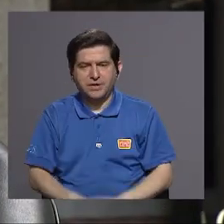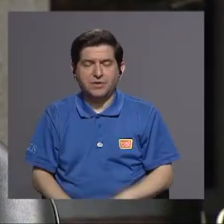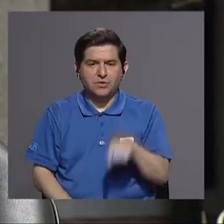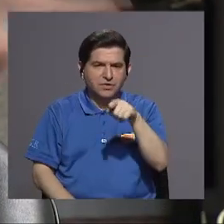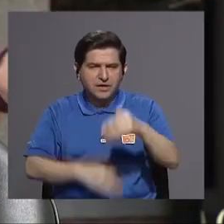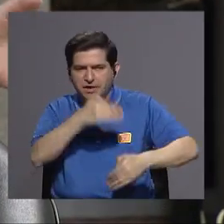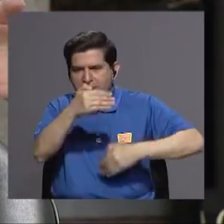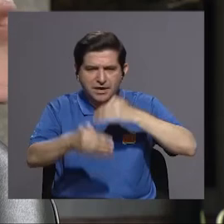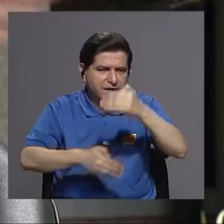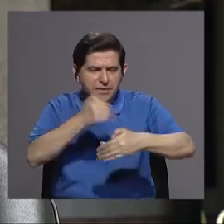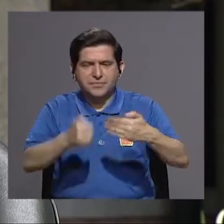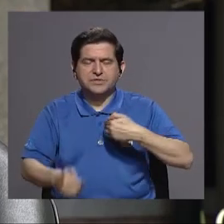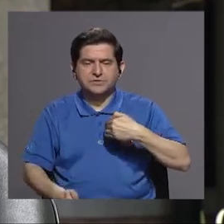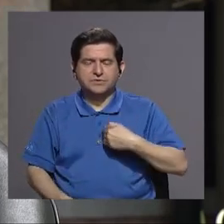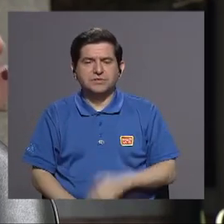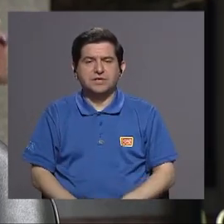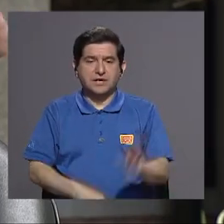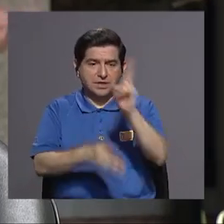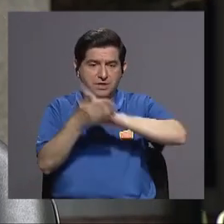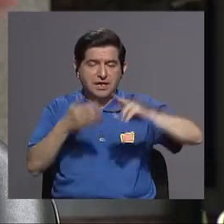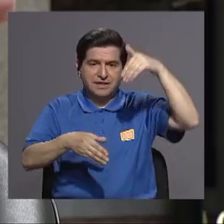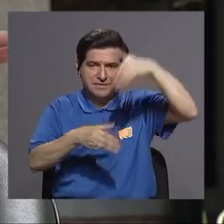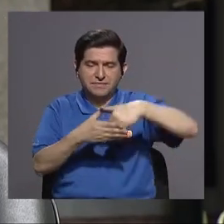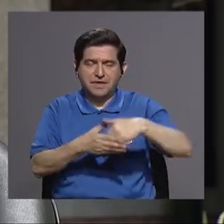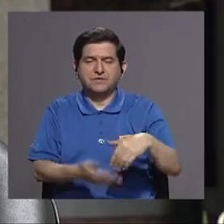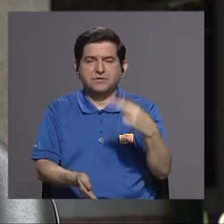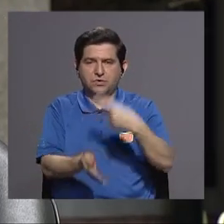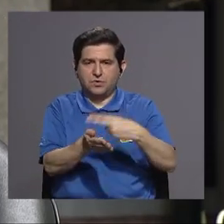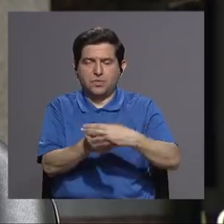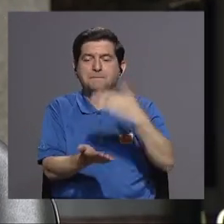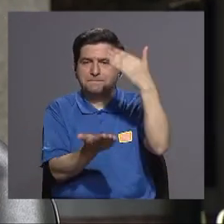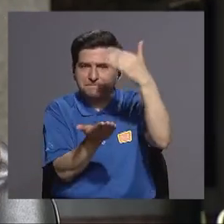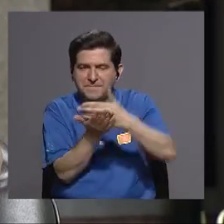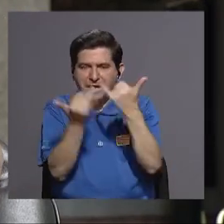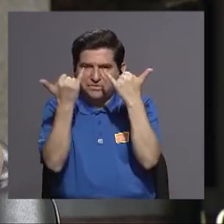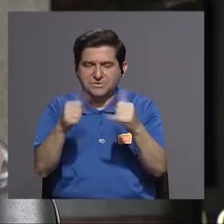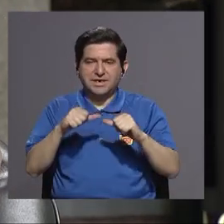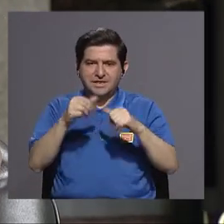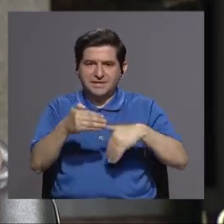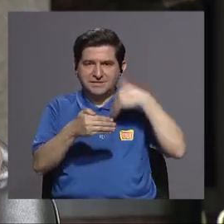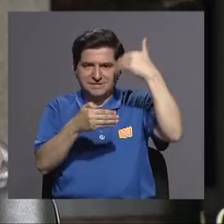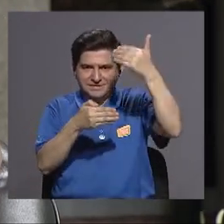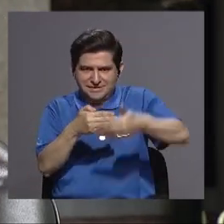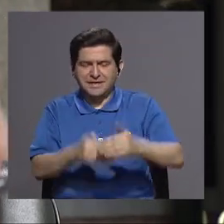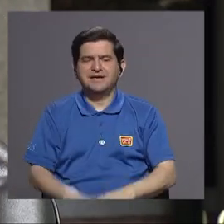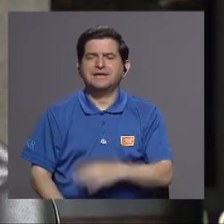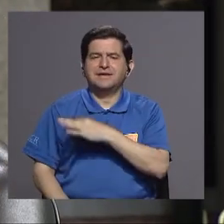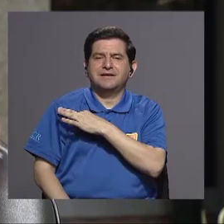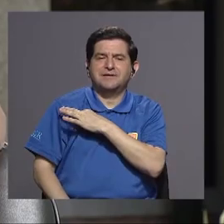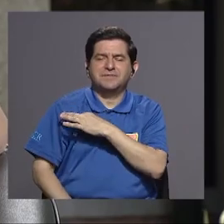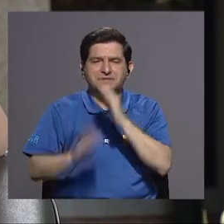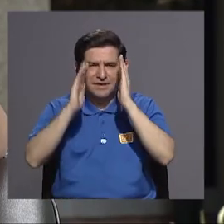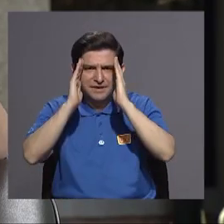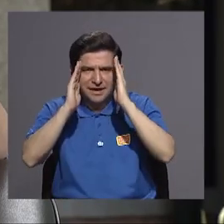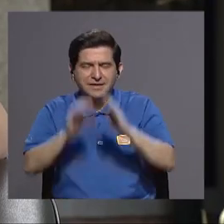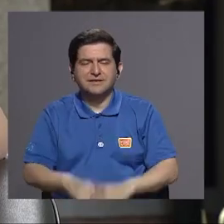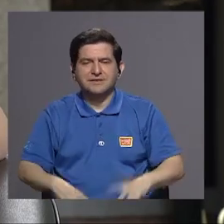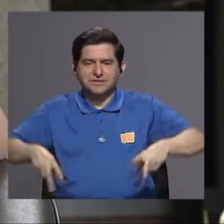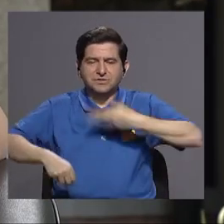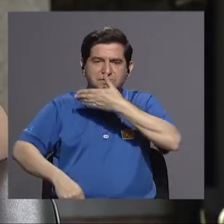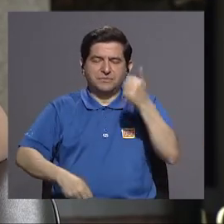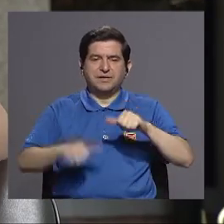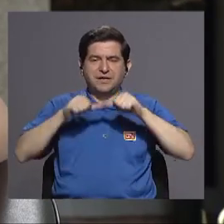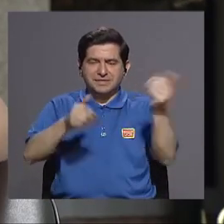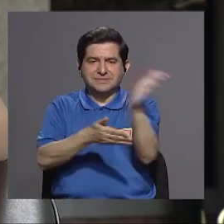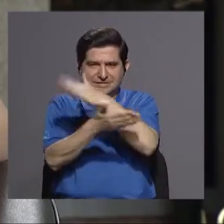de esta dinámica que tienen en la universidad en los hospitales vamos a hacer una pausa y ya regresamos les invitamos a que continúen con más de vivir mejor